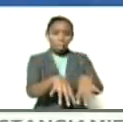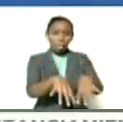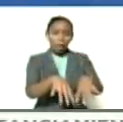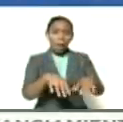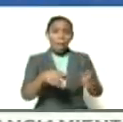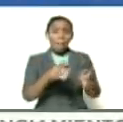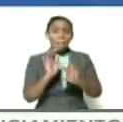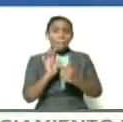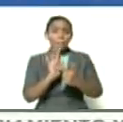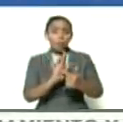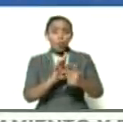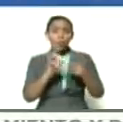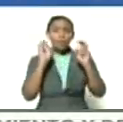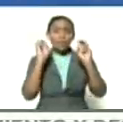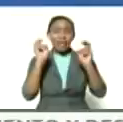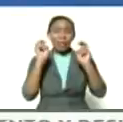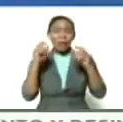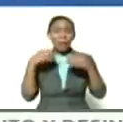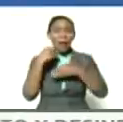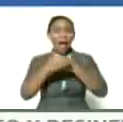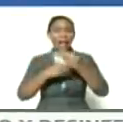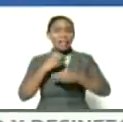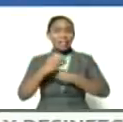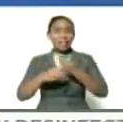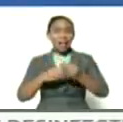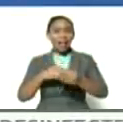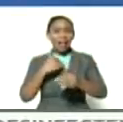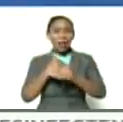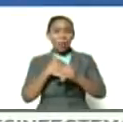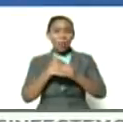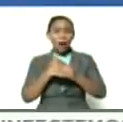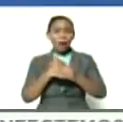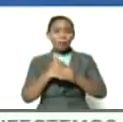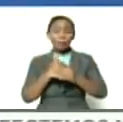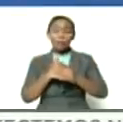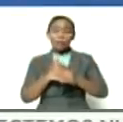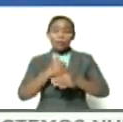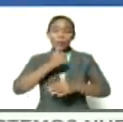plantearan términos para ser tolerados por el imperio